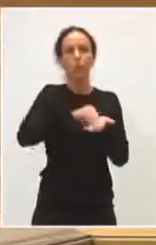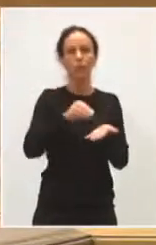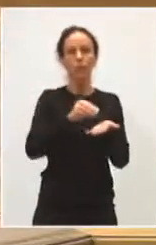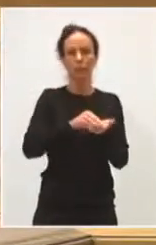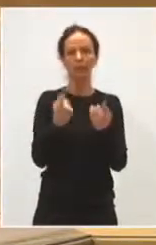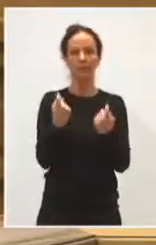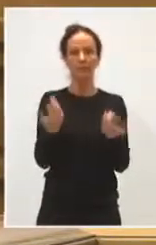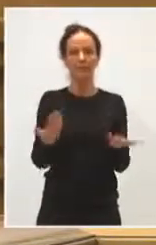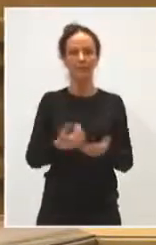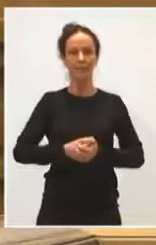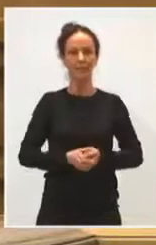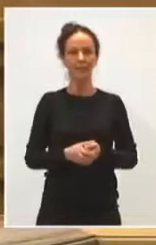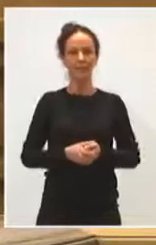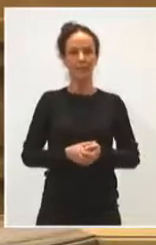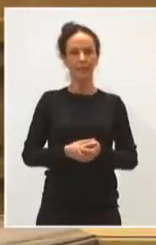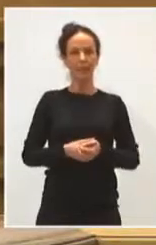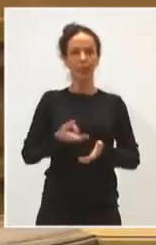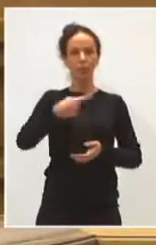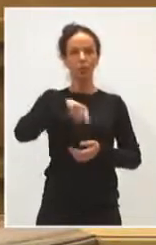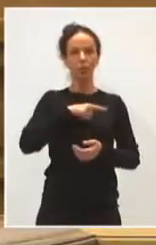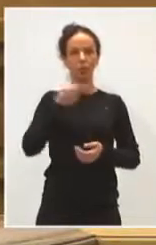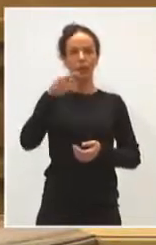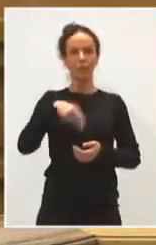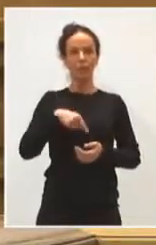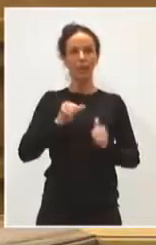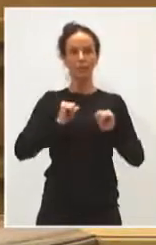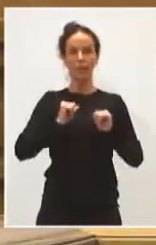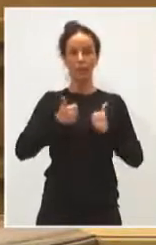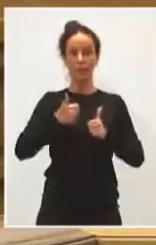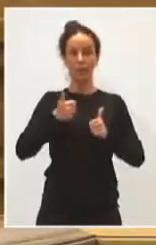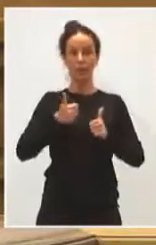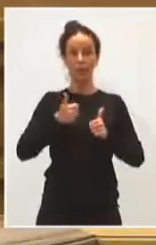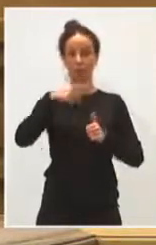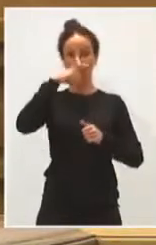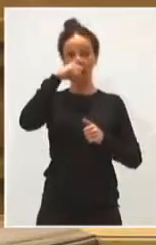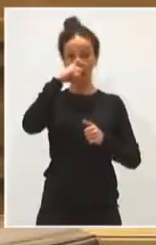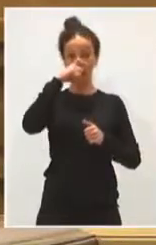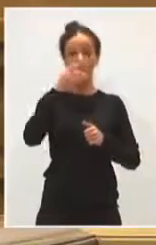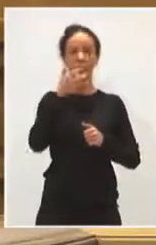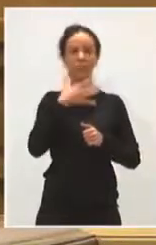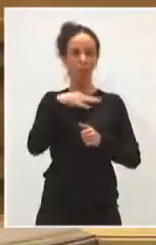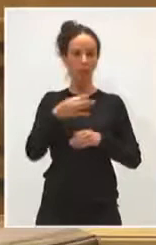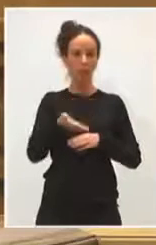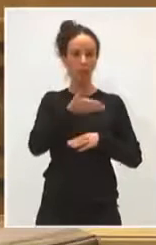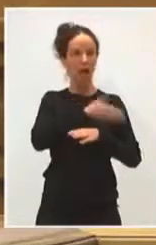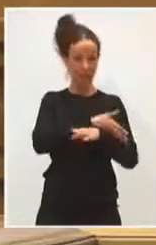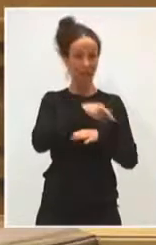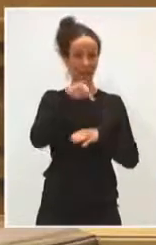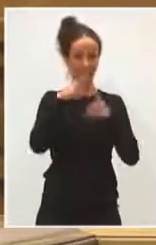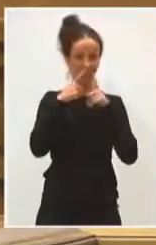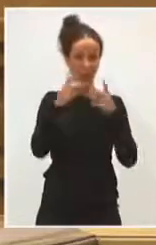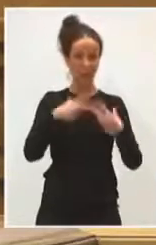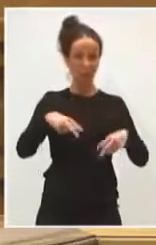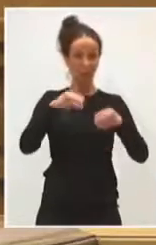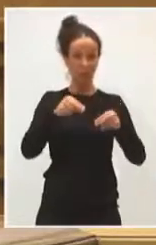necesita. Vamos a plantear también a principios de año, quizás si pudiéramos antes de que acabe este año, una